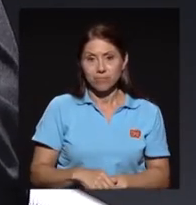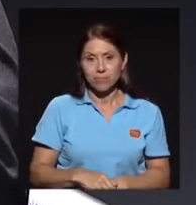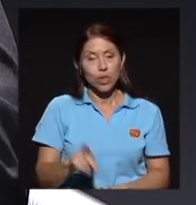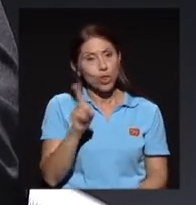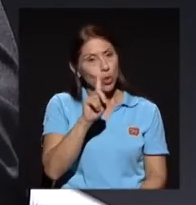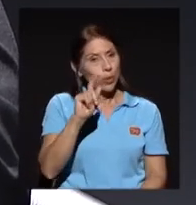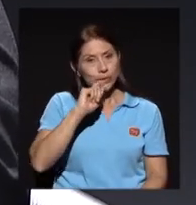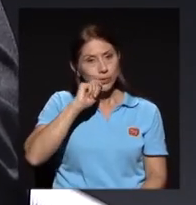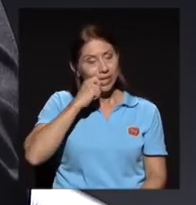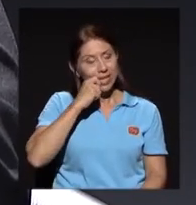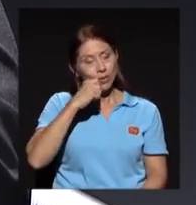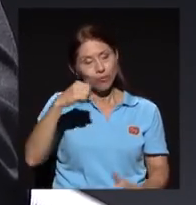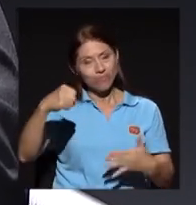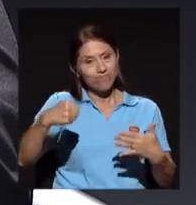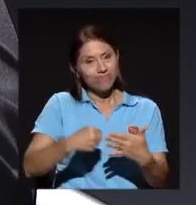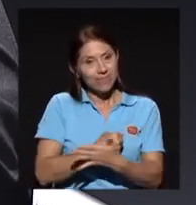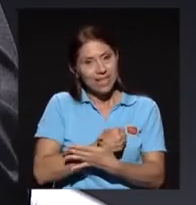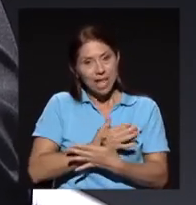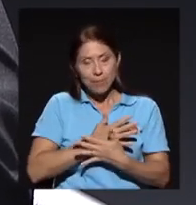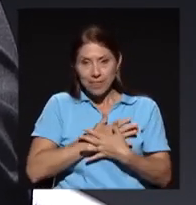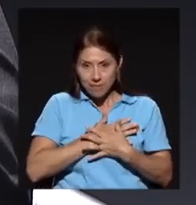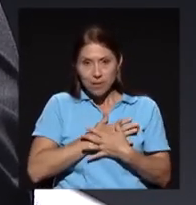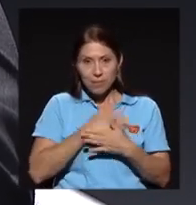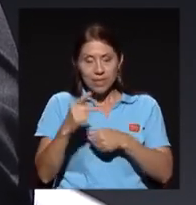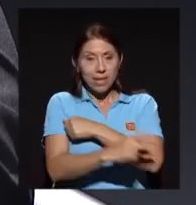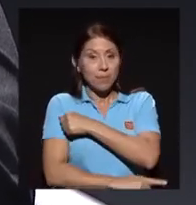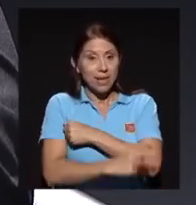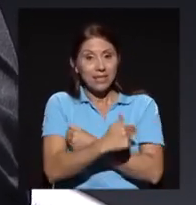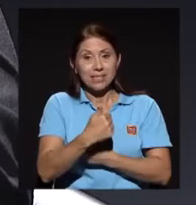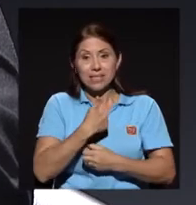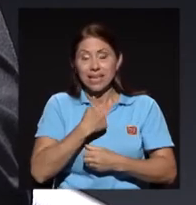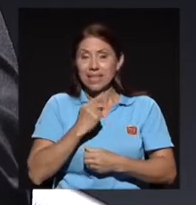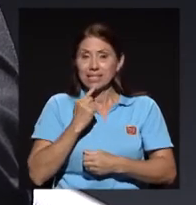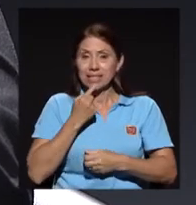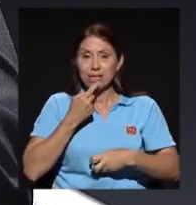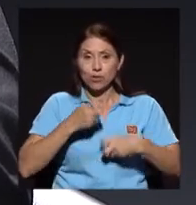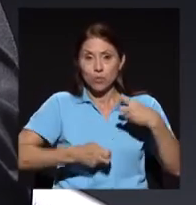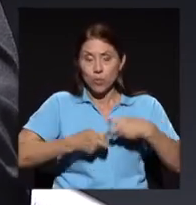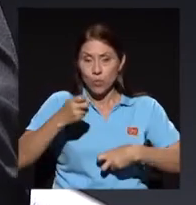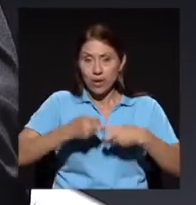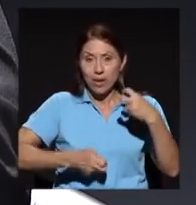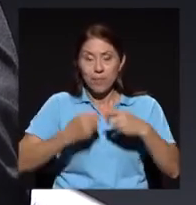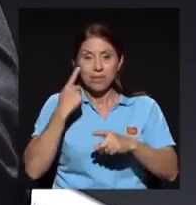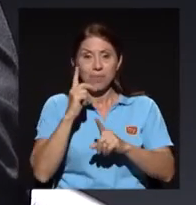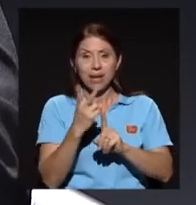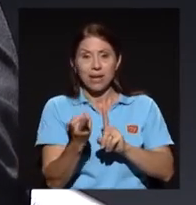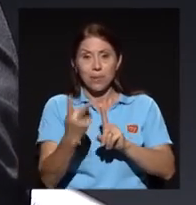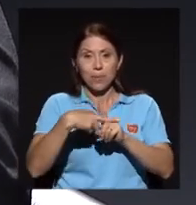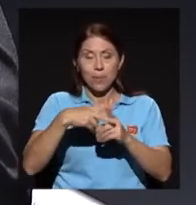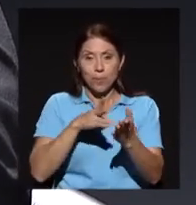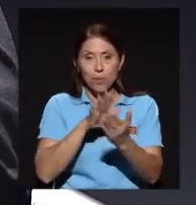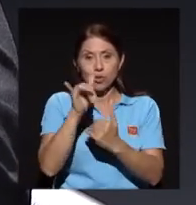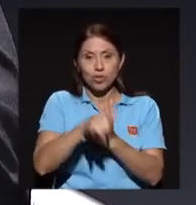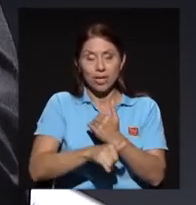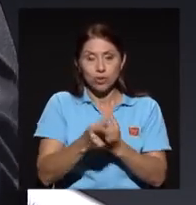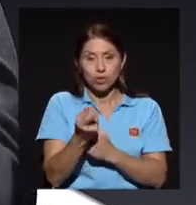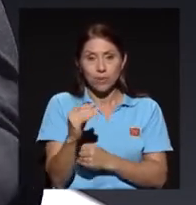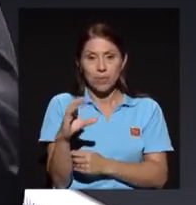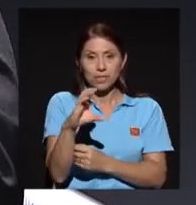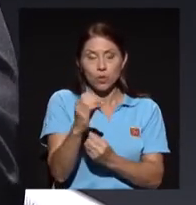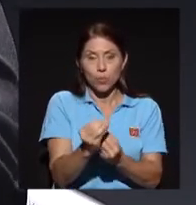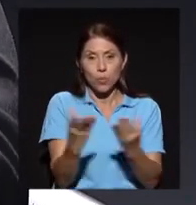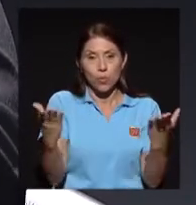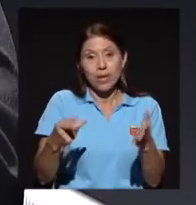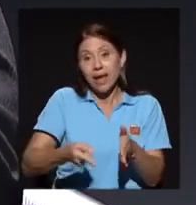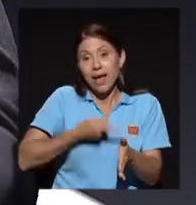lamentablemente el país tiene serios problemas de implementación, ¿verdad?, de lo que son los proyectos de inversión pública, a veces